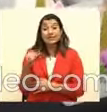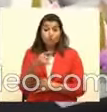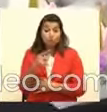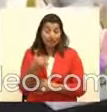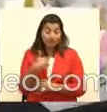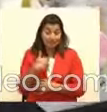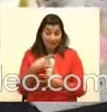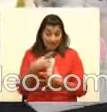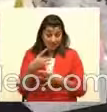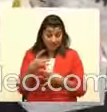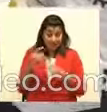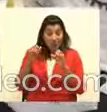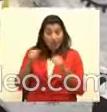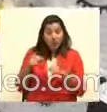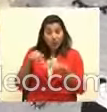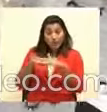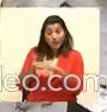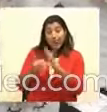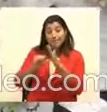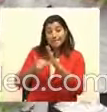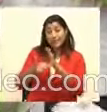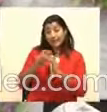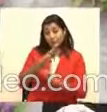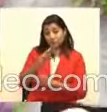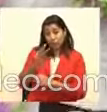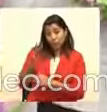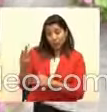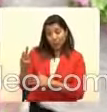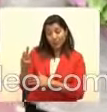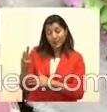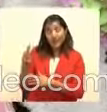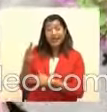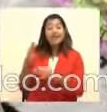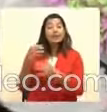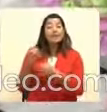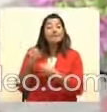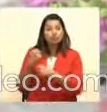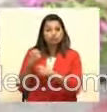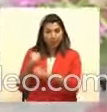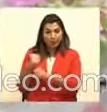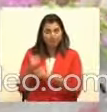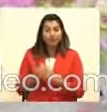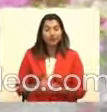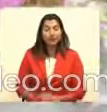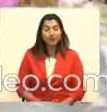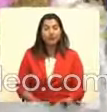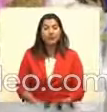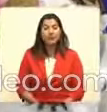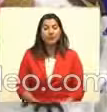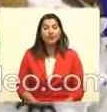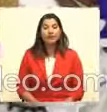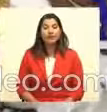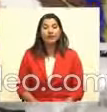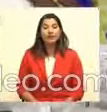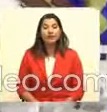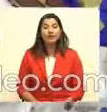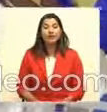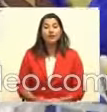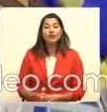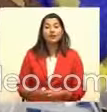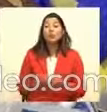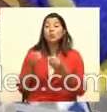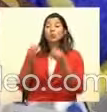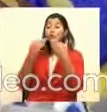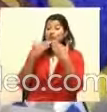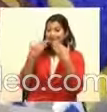tienen que buscar las páginas, las fuentes de la municipalidad, llenar un formulario y con eso la municipalidad les ayuda. Doña Silvia,